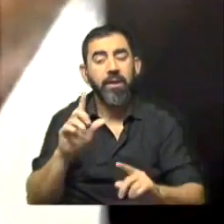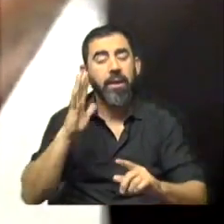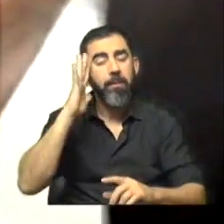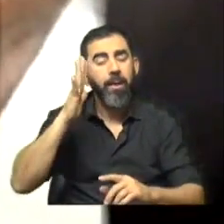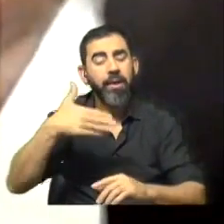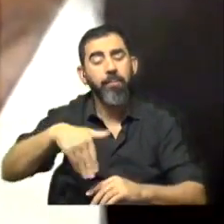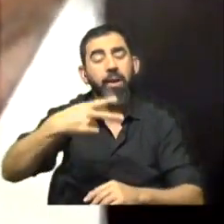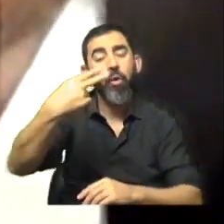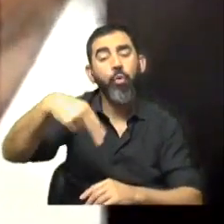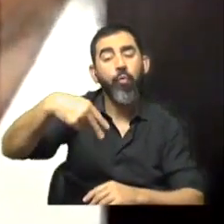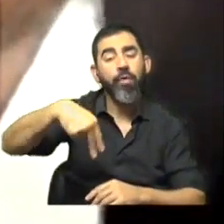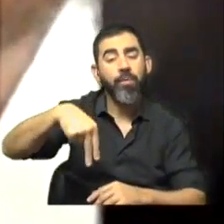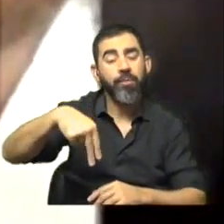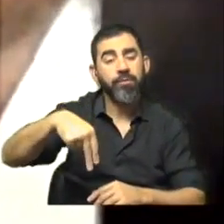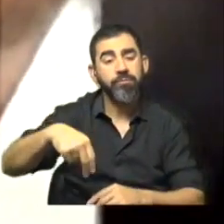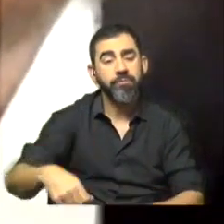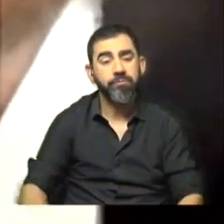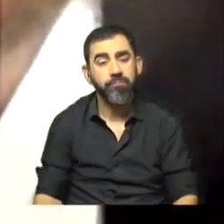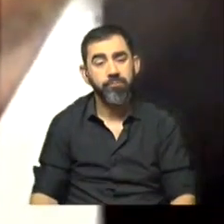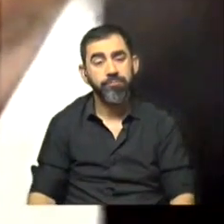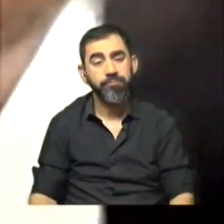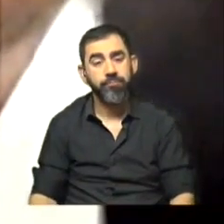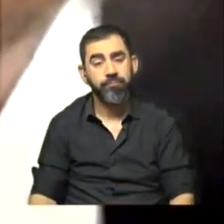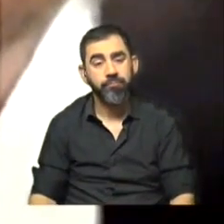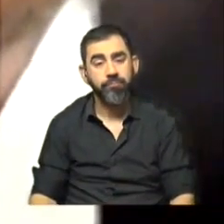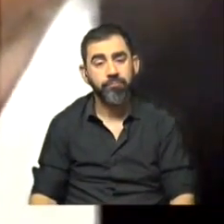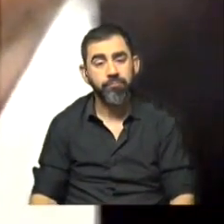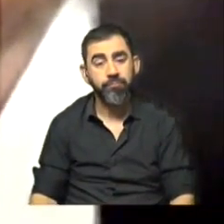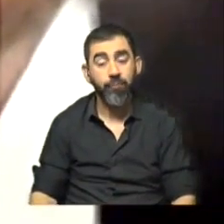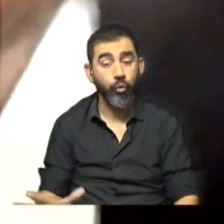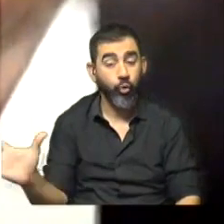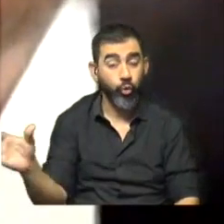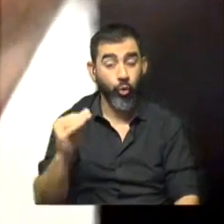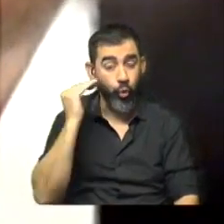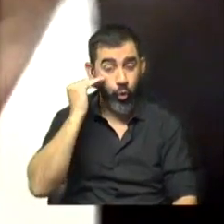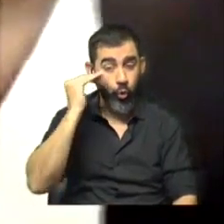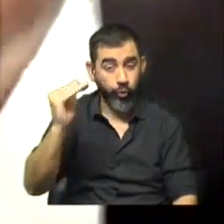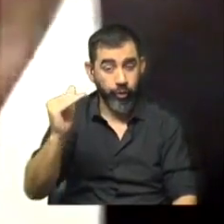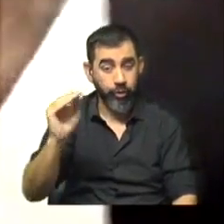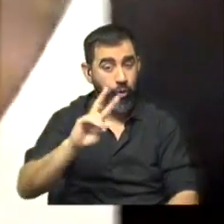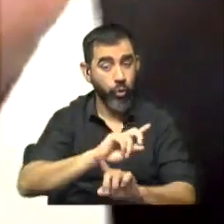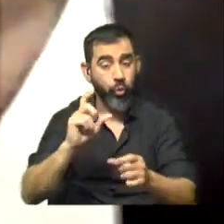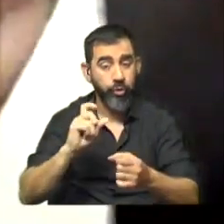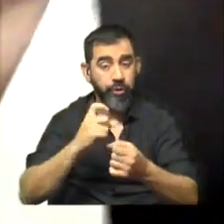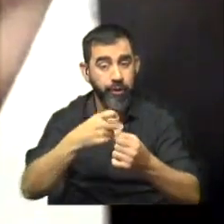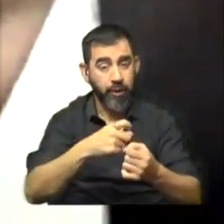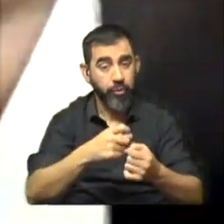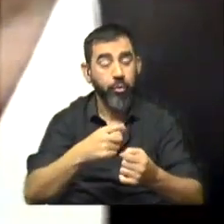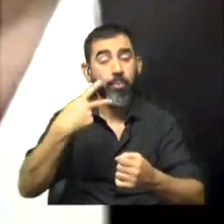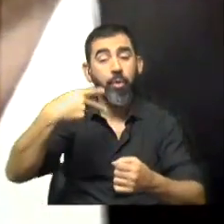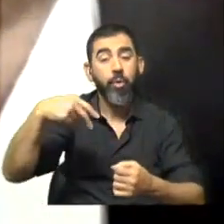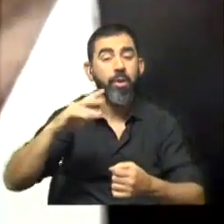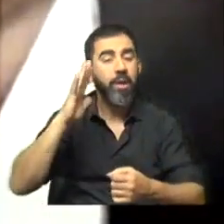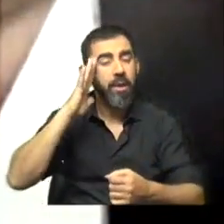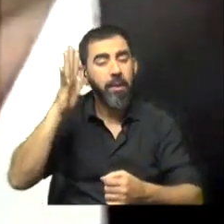noviembre, porque además, para aclarar, son todos los docentes, no estamos hablando de sindicatos, ¿no? Pero en noviembre, ¿qué se puede